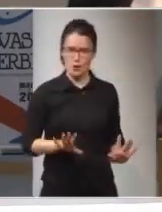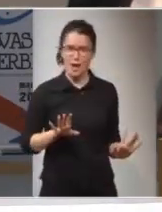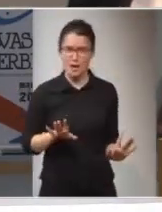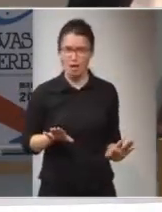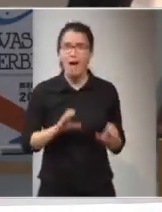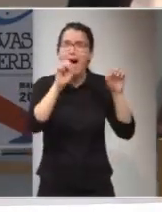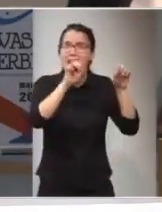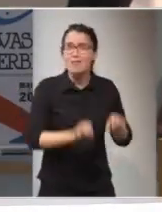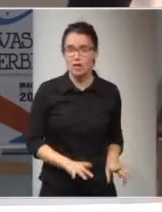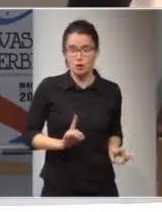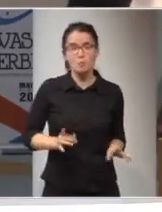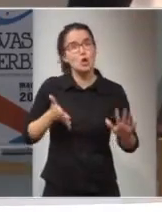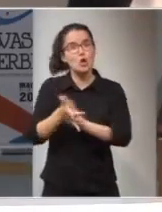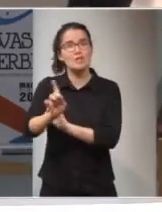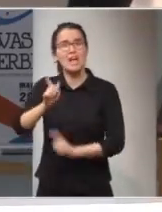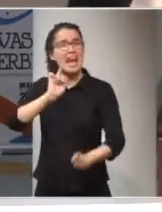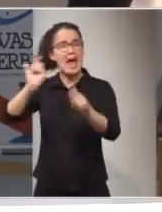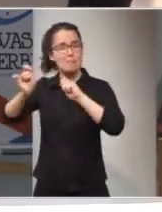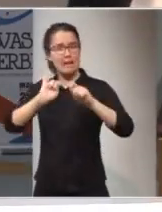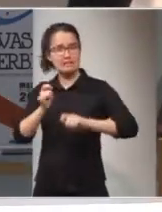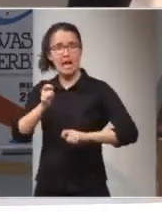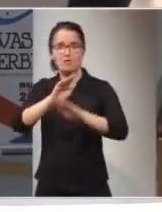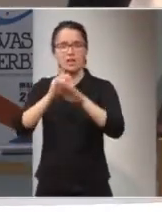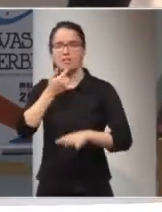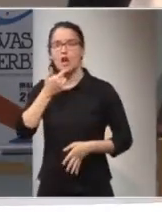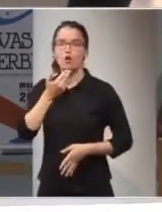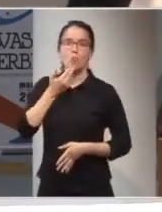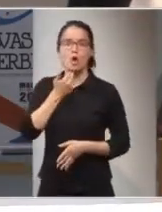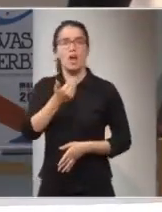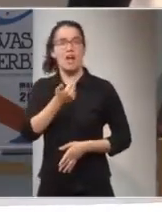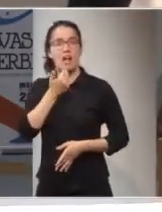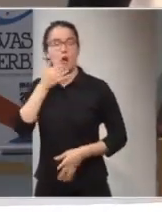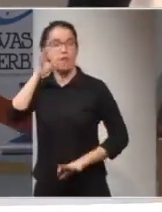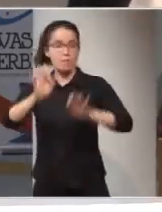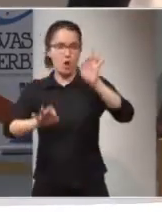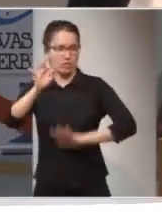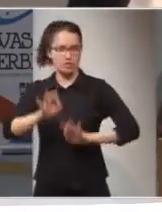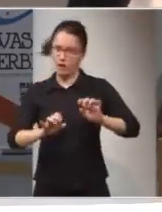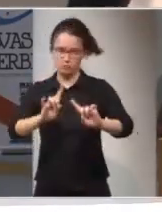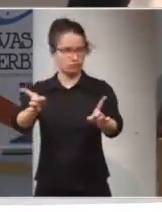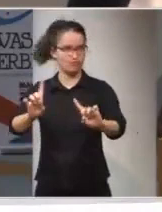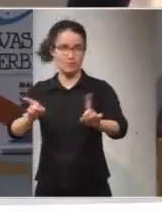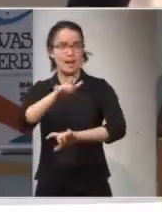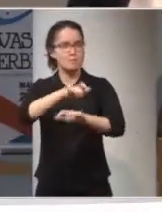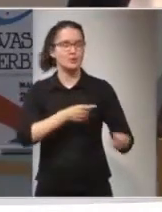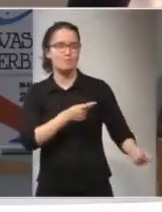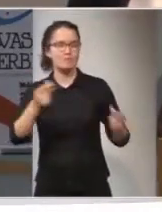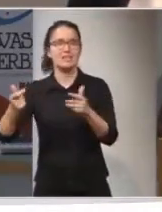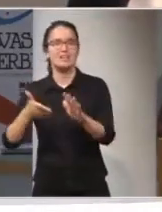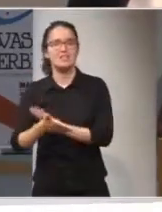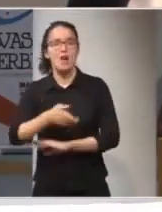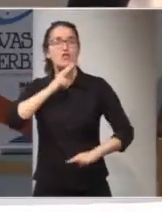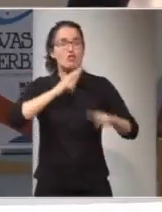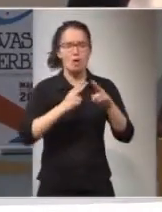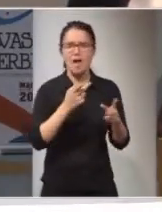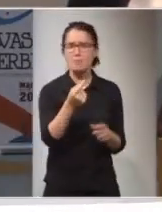no es cuestión que la prensa lo convierta como algo de estatística. Esas personas que emigran tienen nombre y